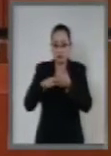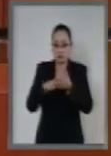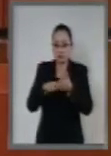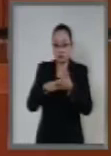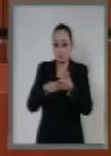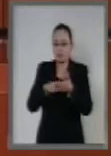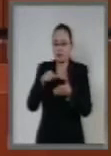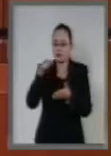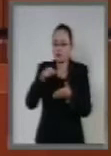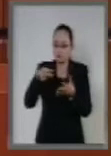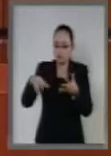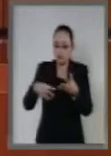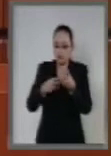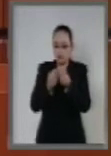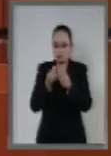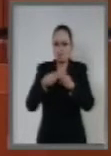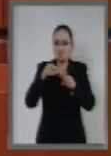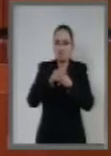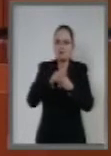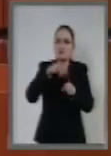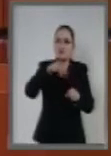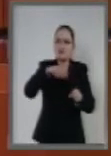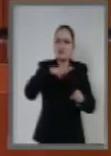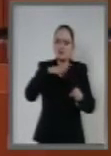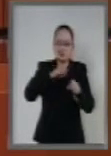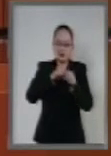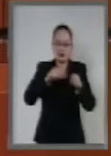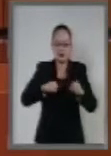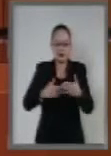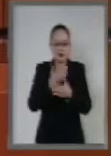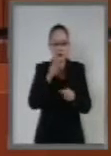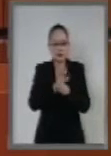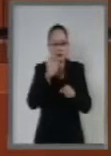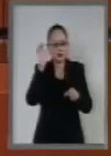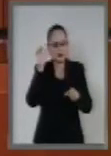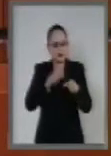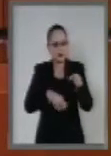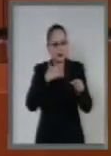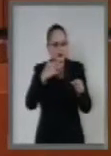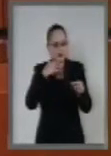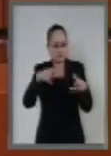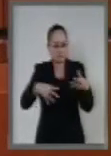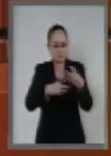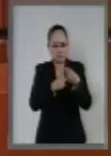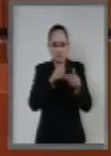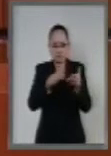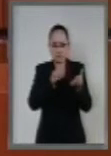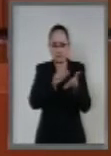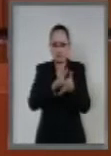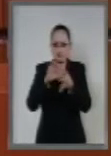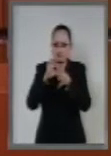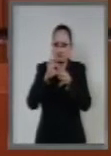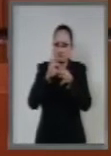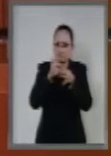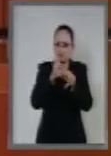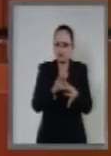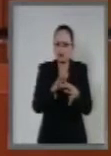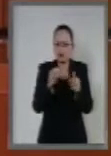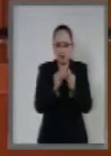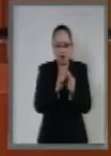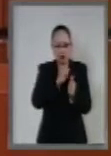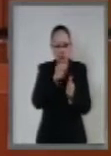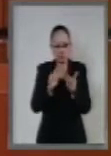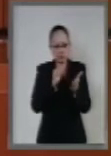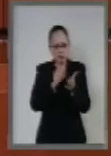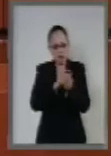forma parte de este nuevo Sistema Nacional Anticorrupción y como tal, guarda estrecha relación con el resto de